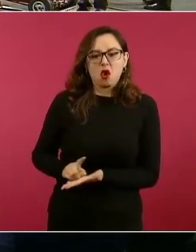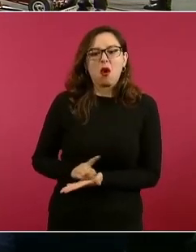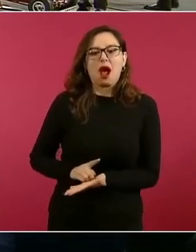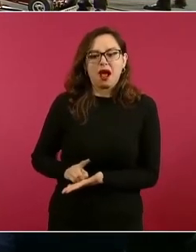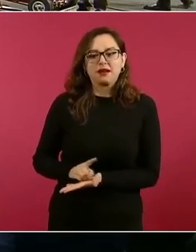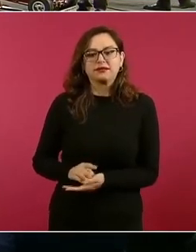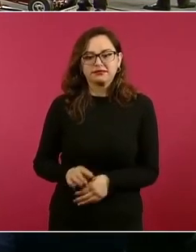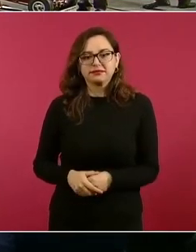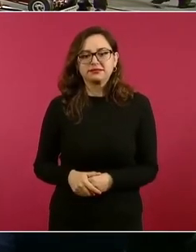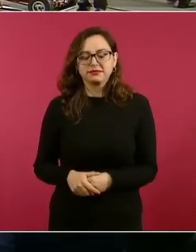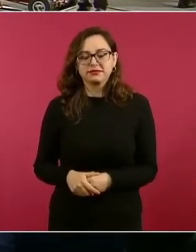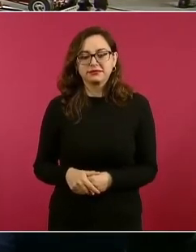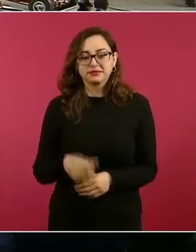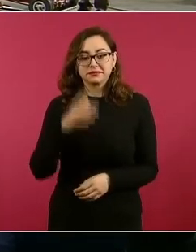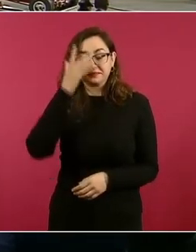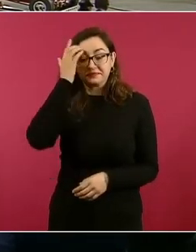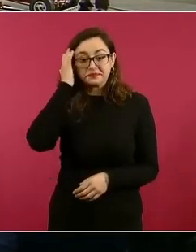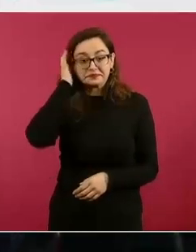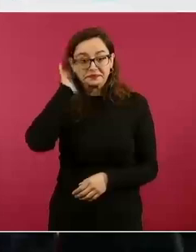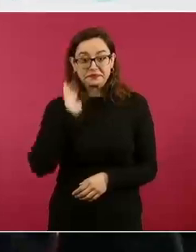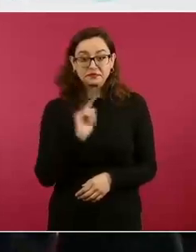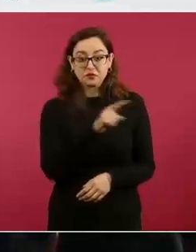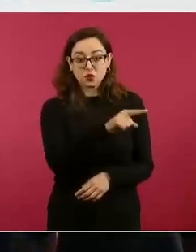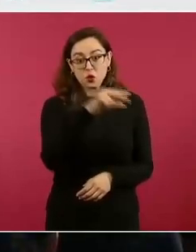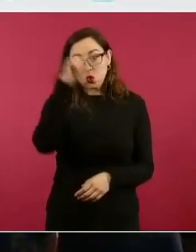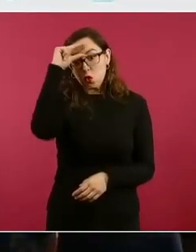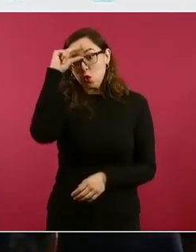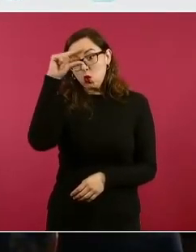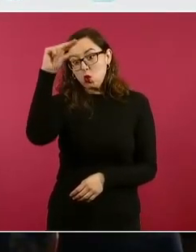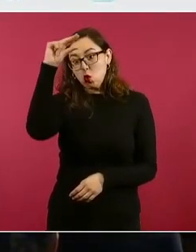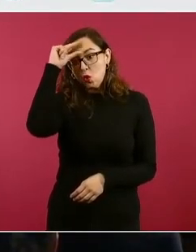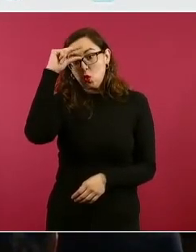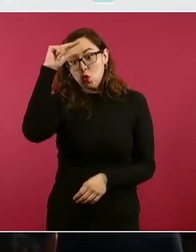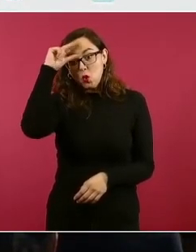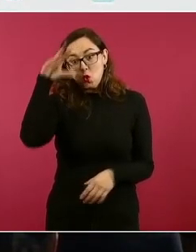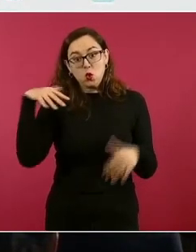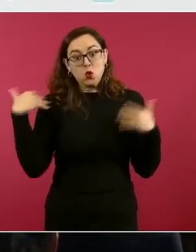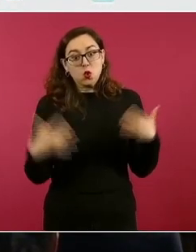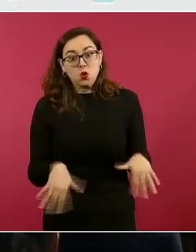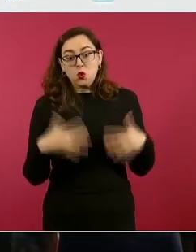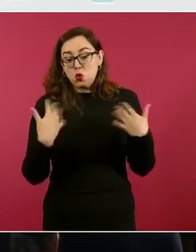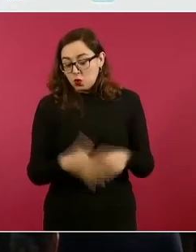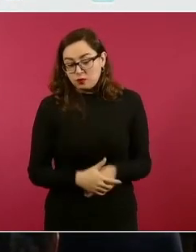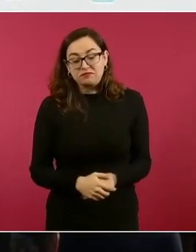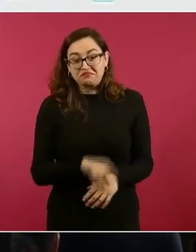que afirma esto sin probar.